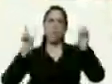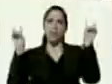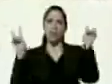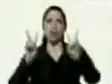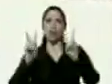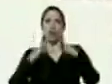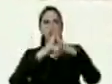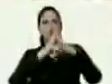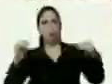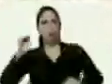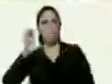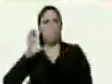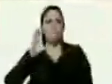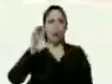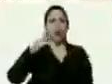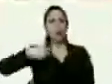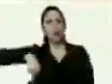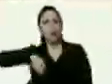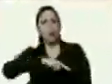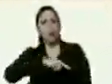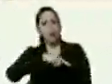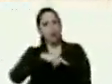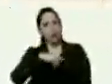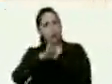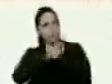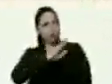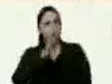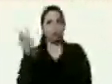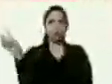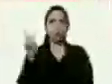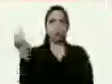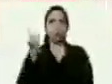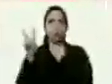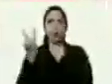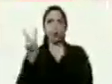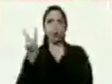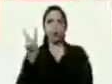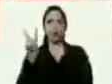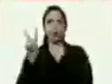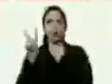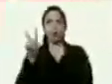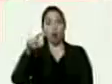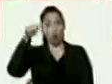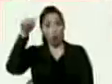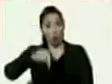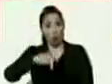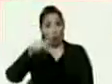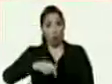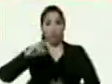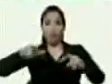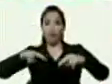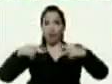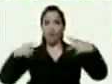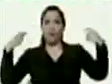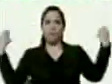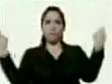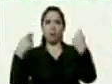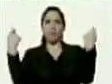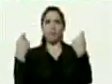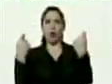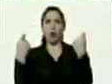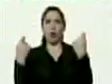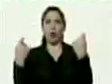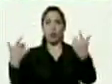toda la patria de nuestro suelo venezolano y hoy en esta jornada instructiva